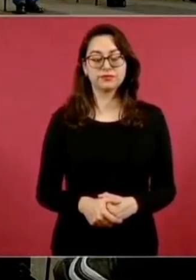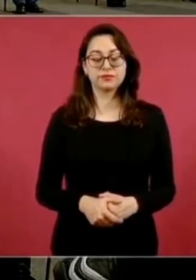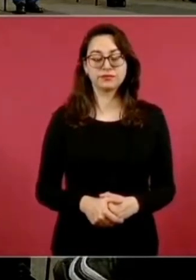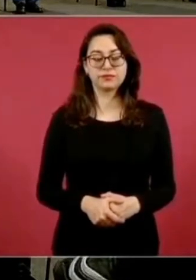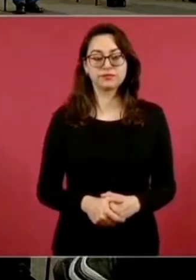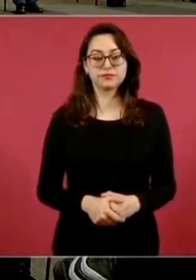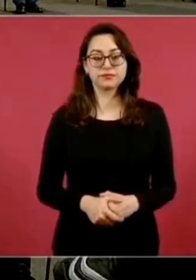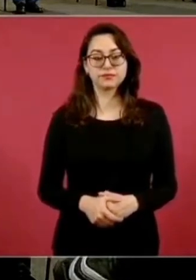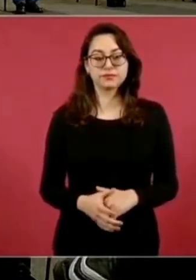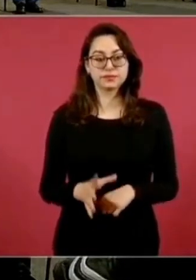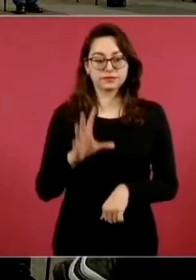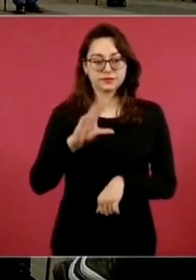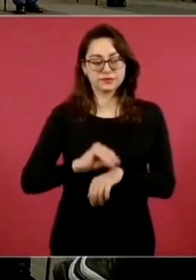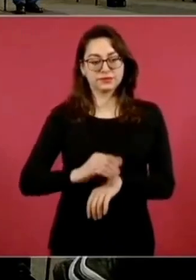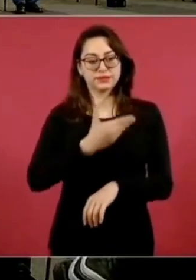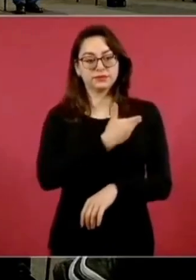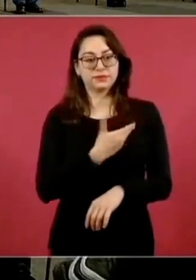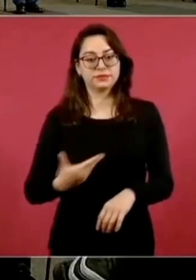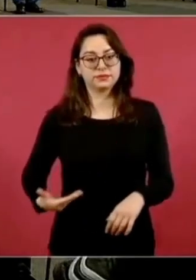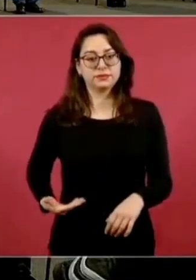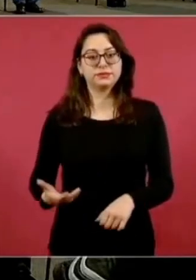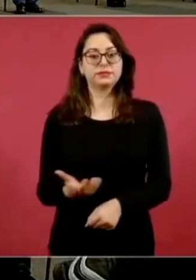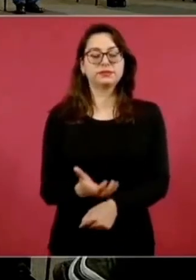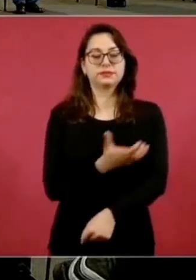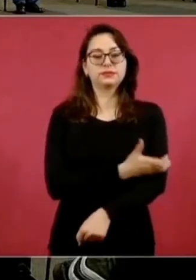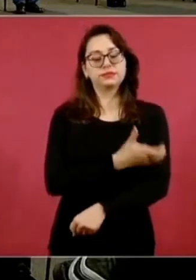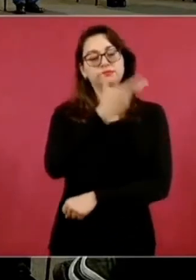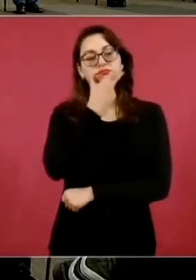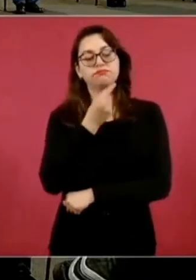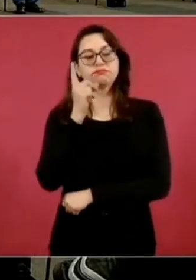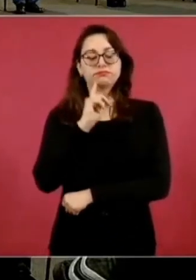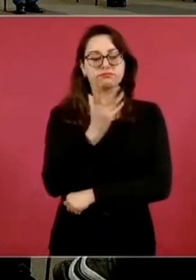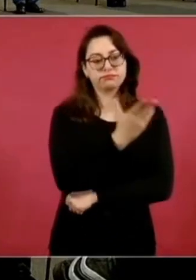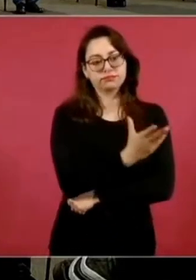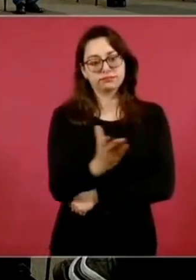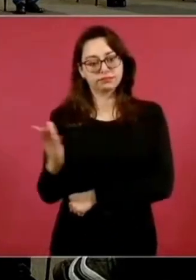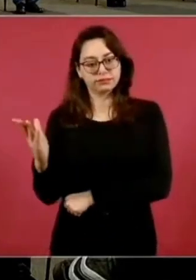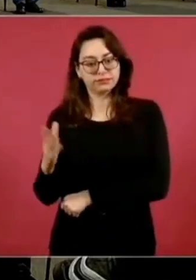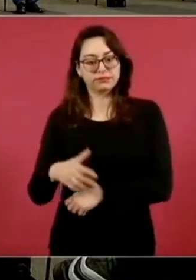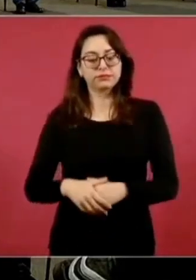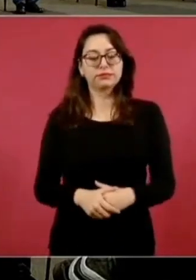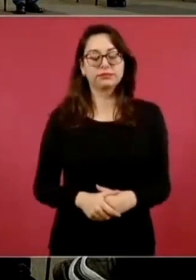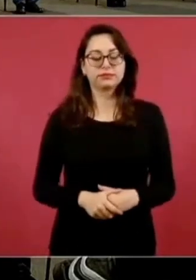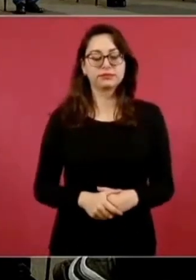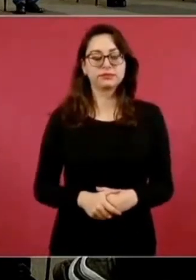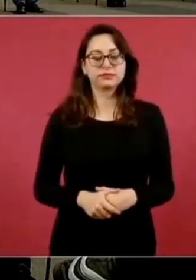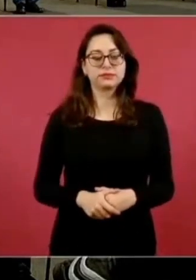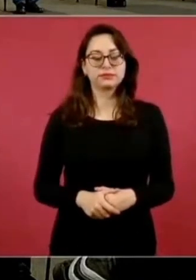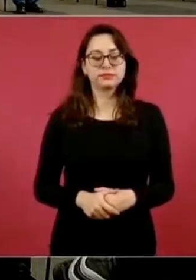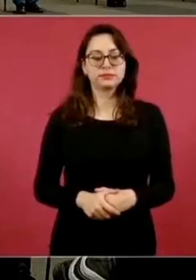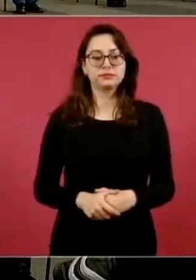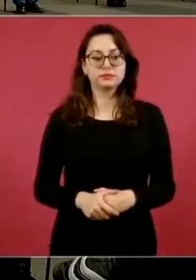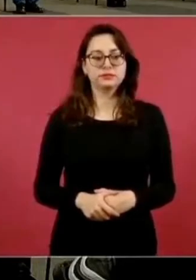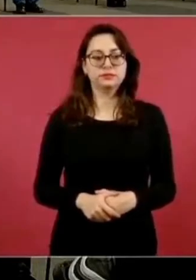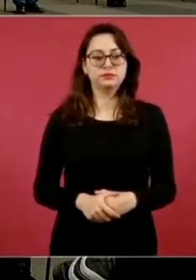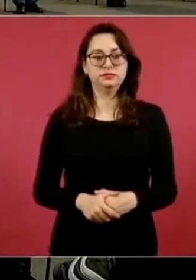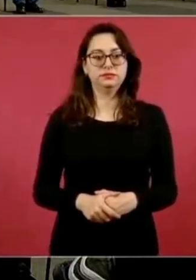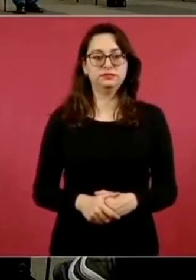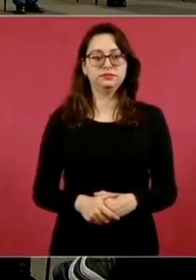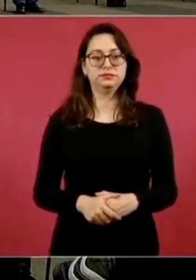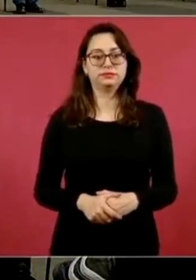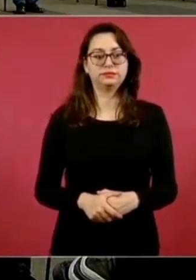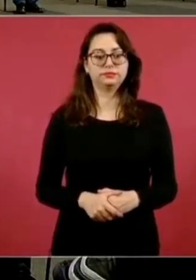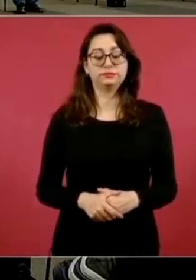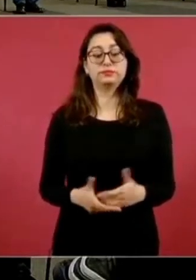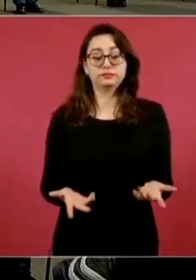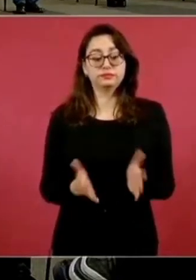Con su permiso, señor presidente, compañeras, compañeros. Podría referir como logro lo que implica tener una nueva